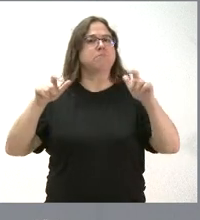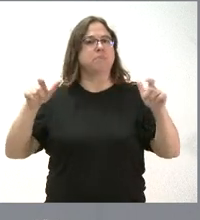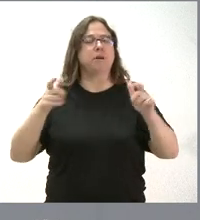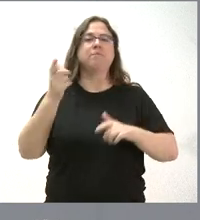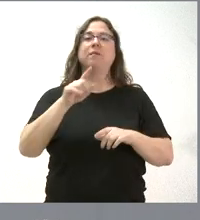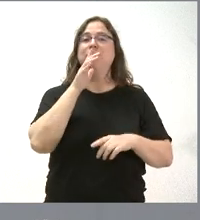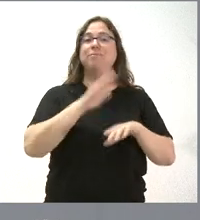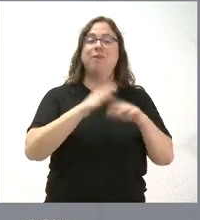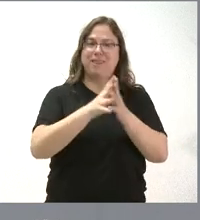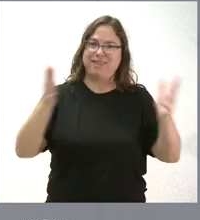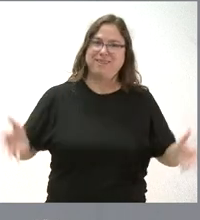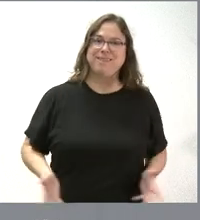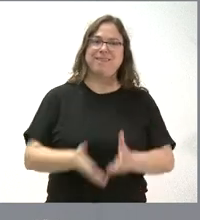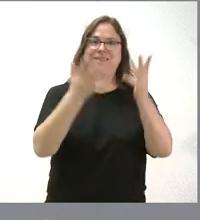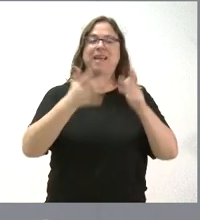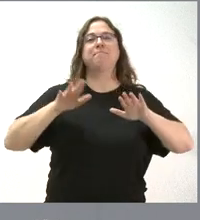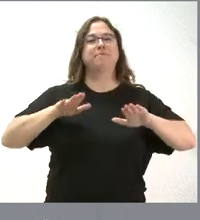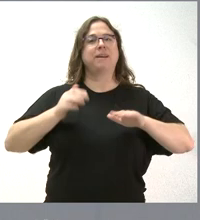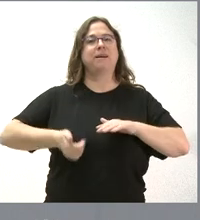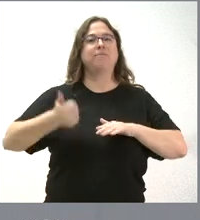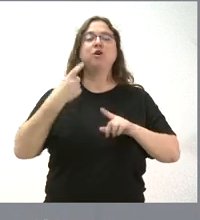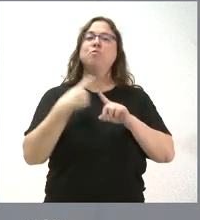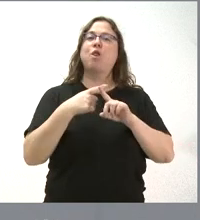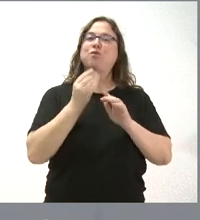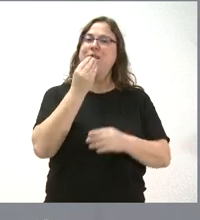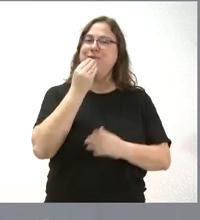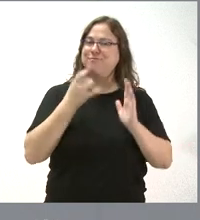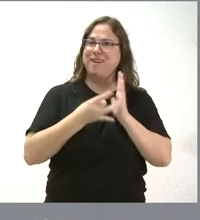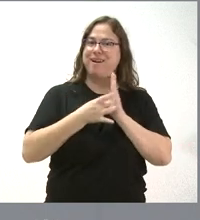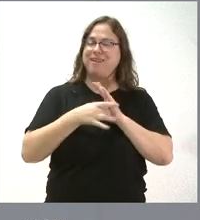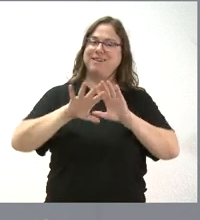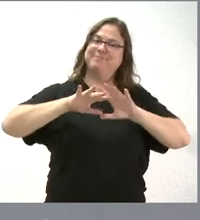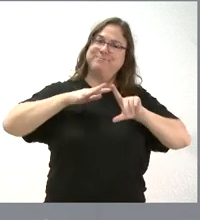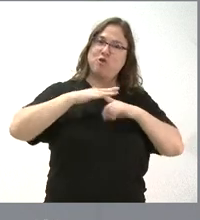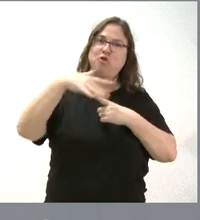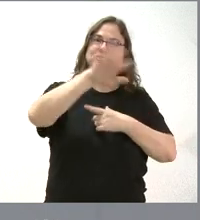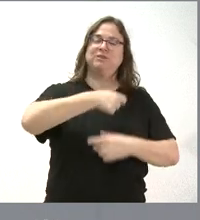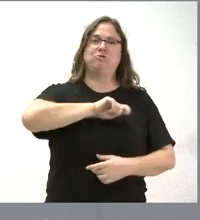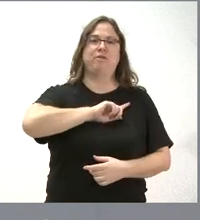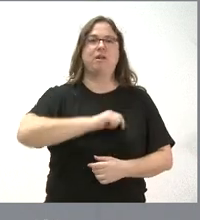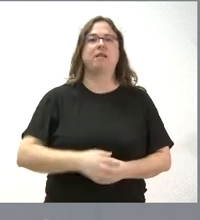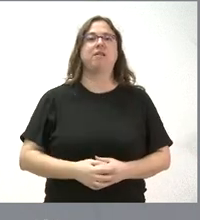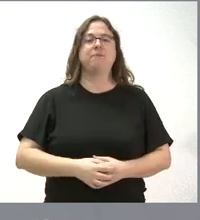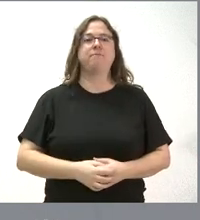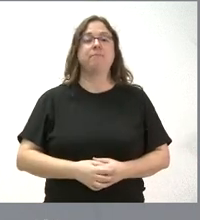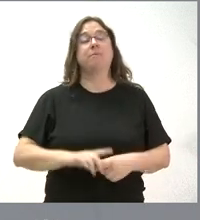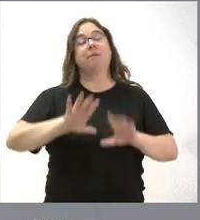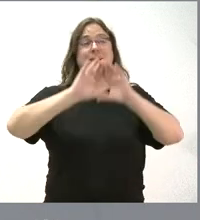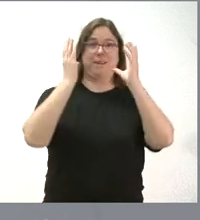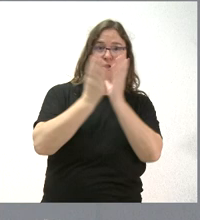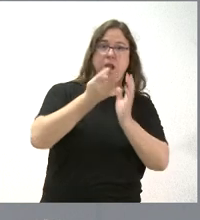como consecuencia del impulso y mayor presencia de los productos agroalimentarios de calidad dentro del contexto nacional e internacional.